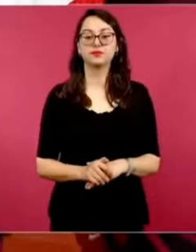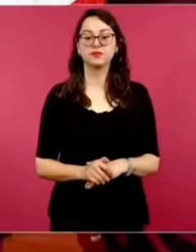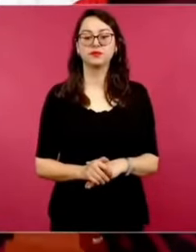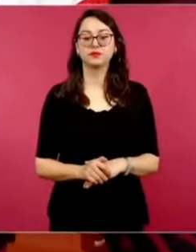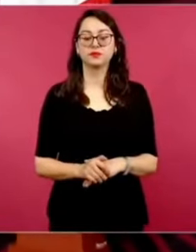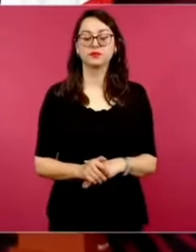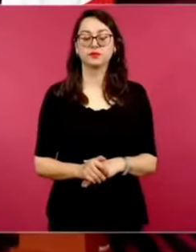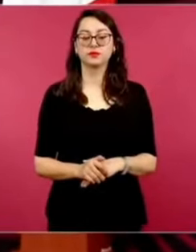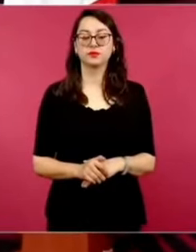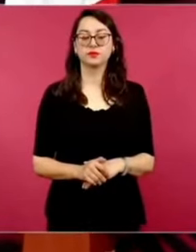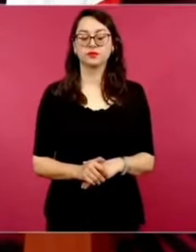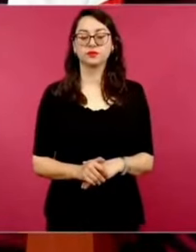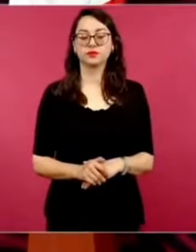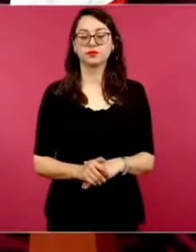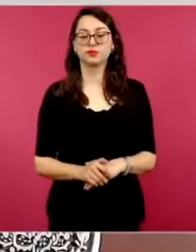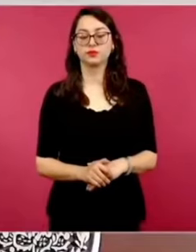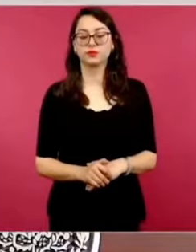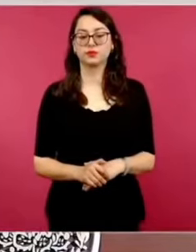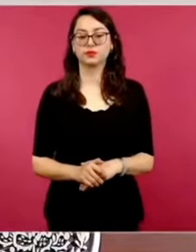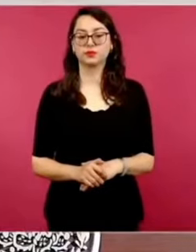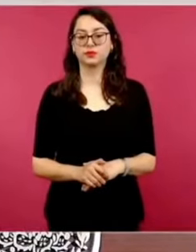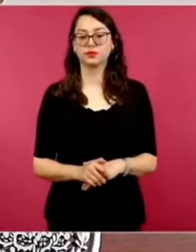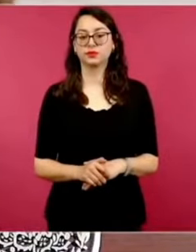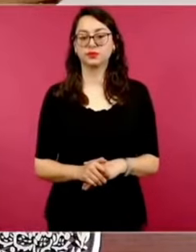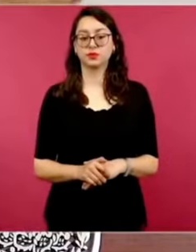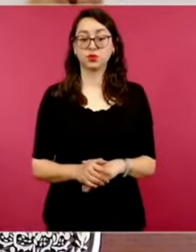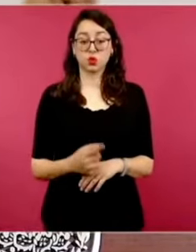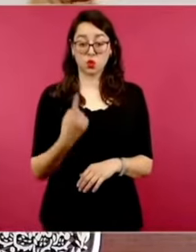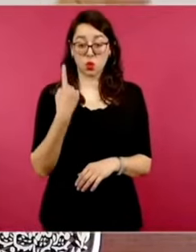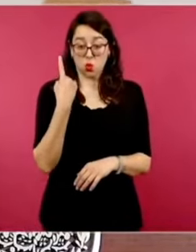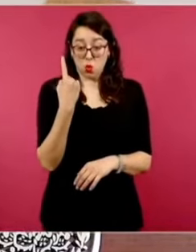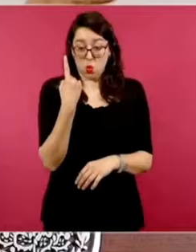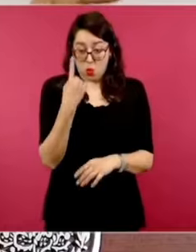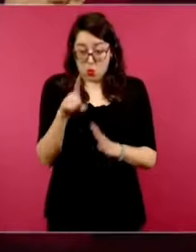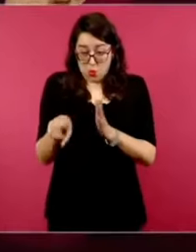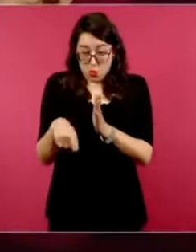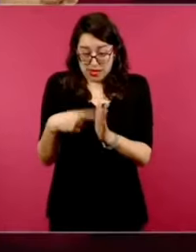Y eso por politiquería,